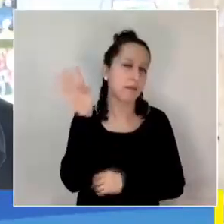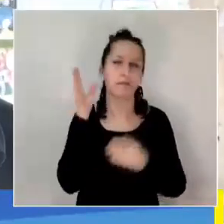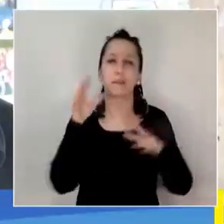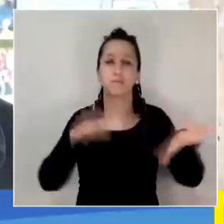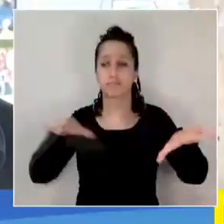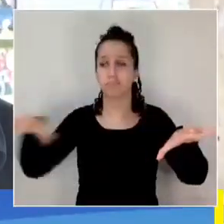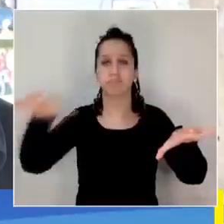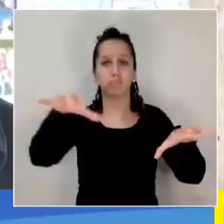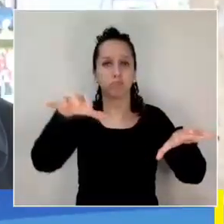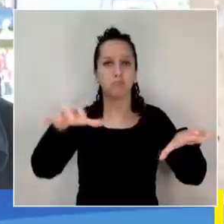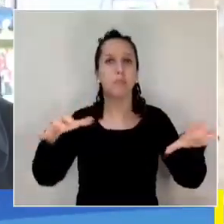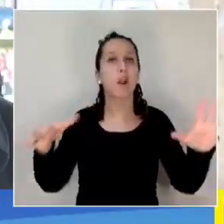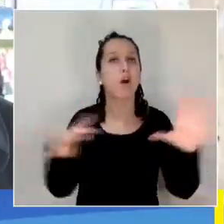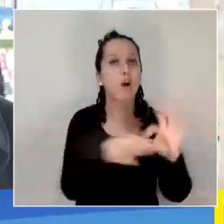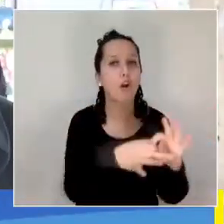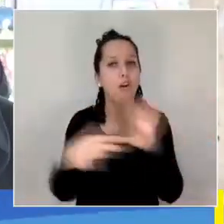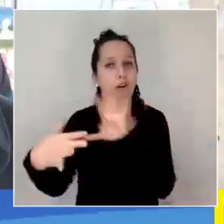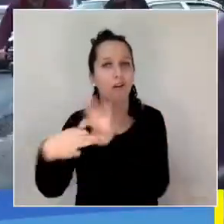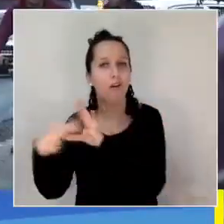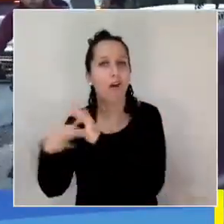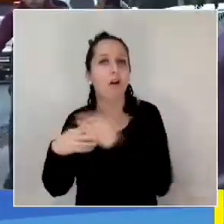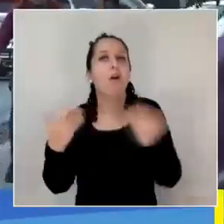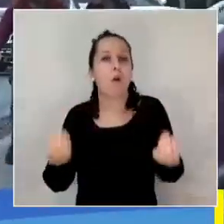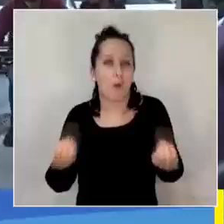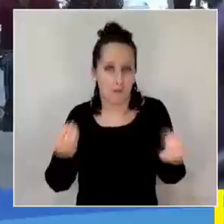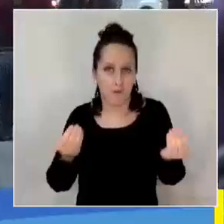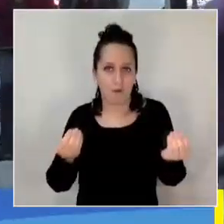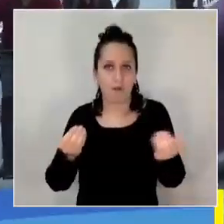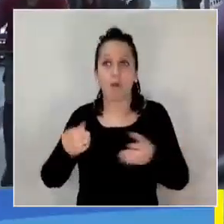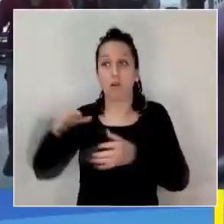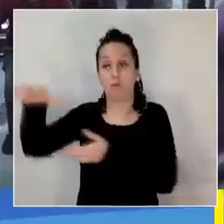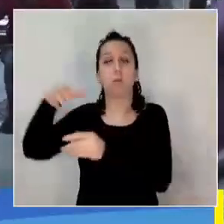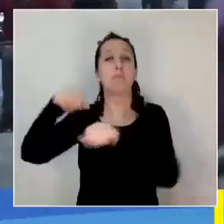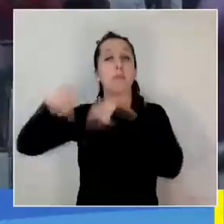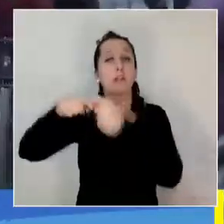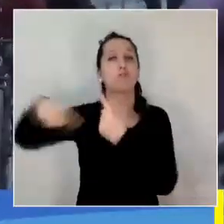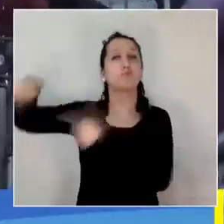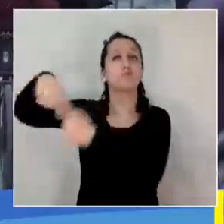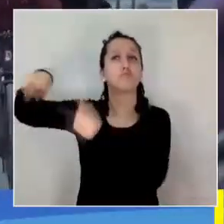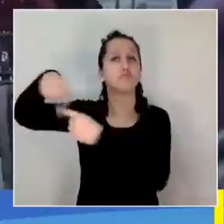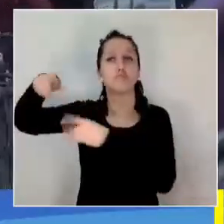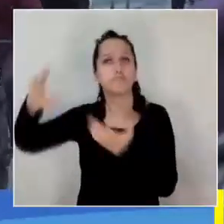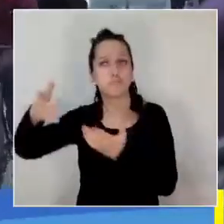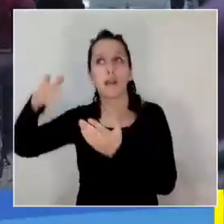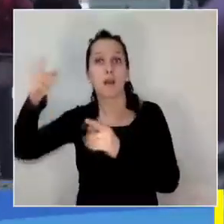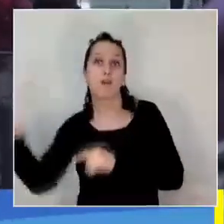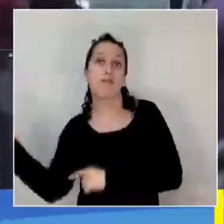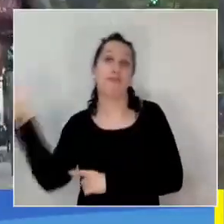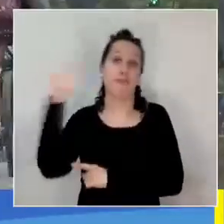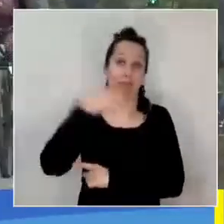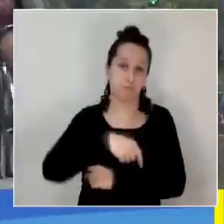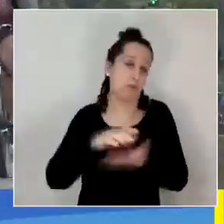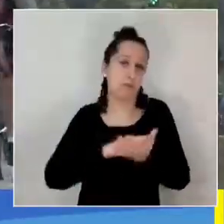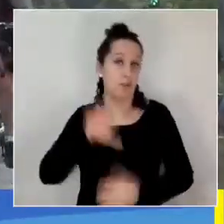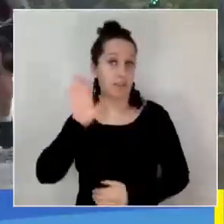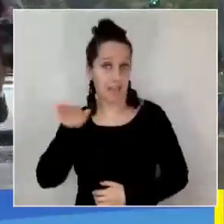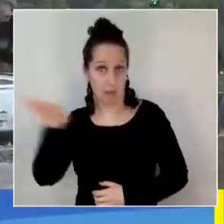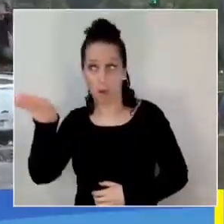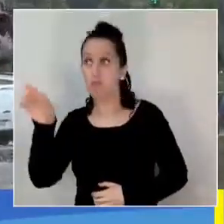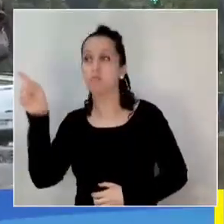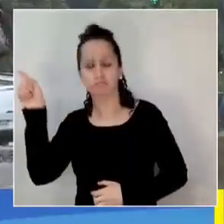etc. Si entre estas comunas no hay conexión de estas ciclovías, que una persona pueda venir desde Talcahuano,